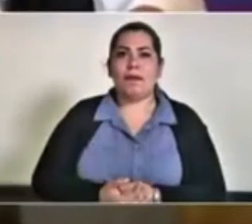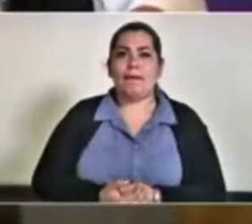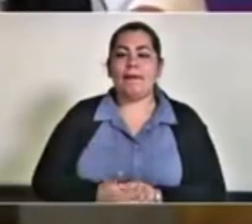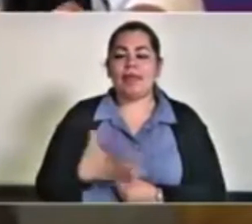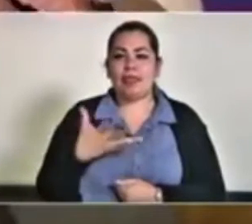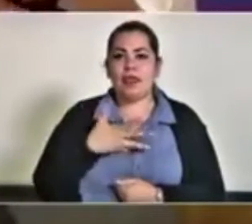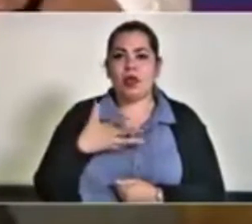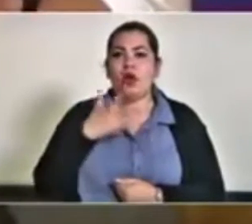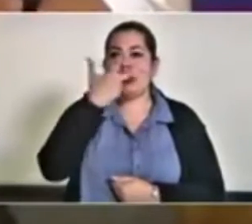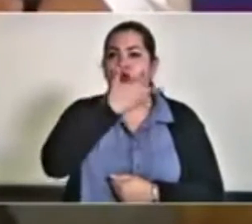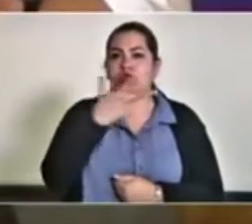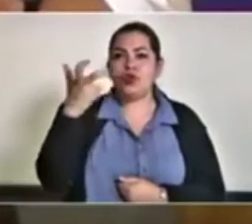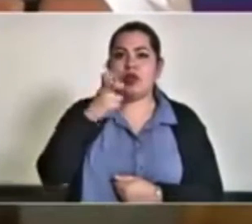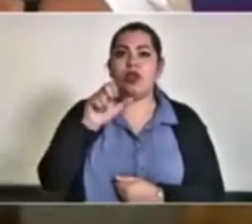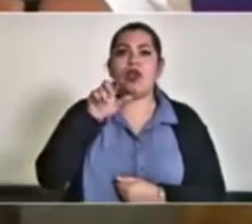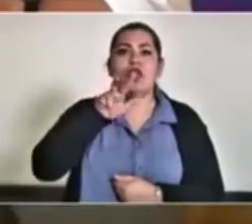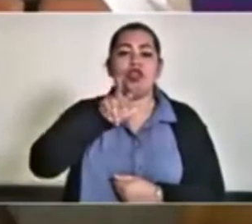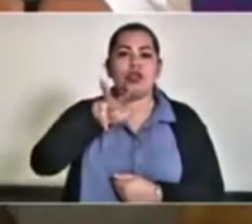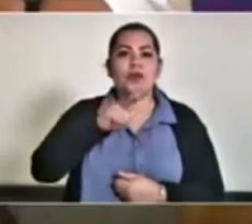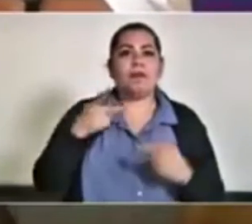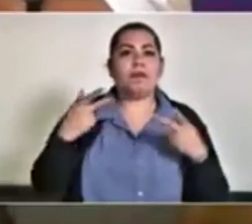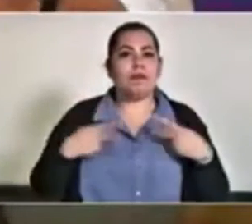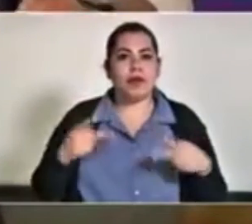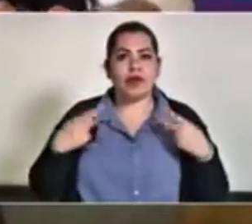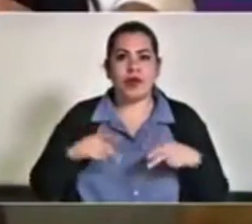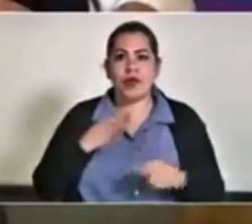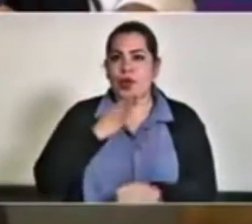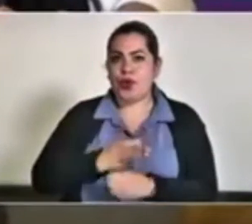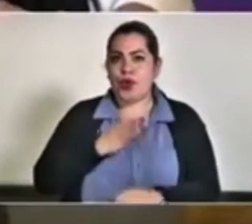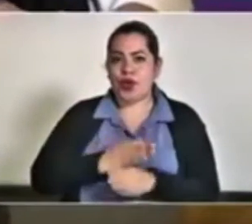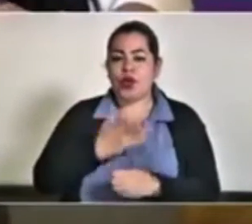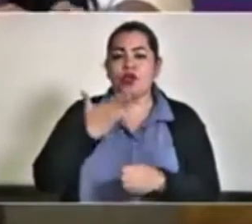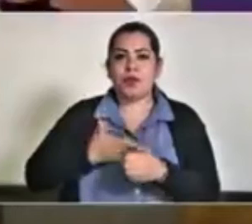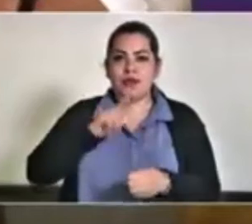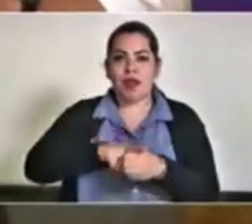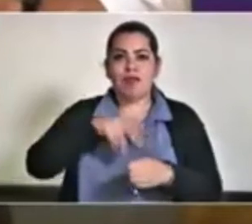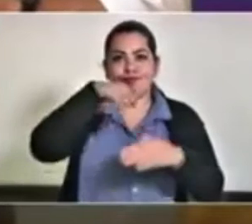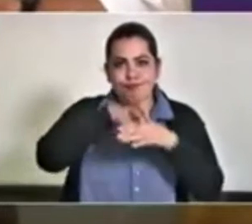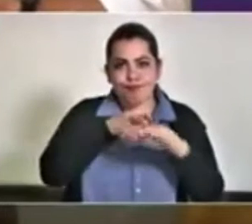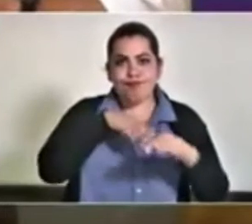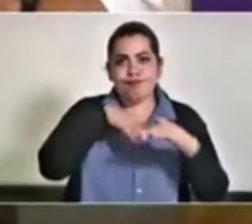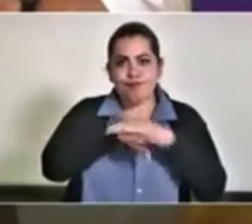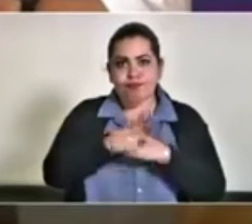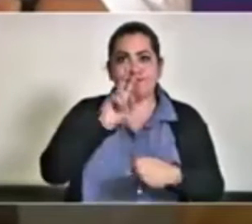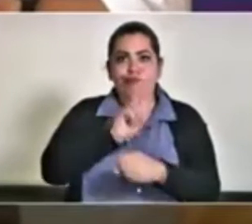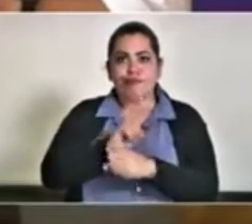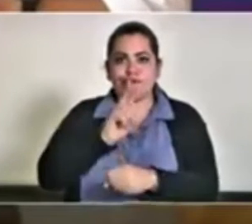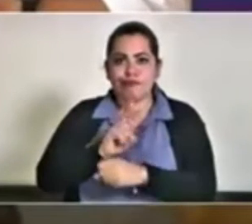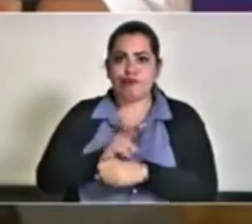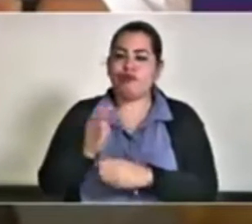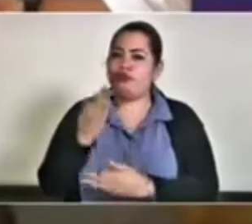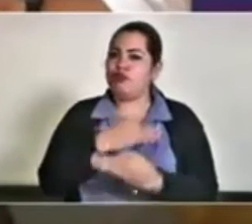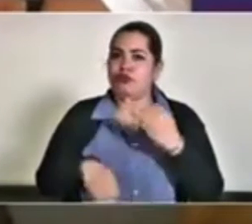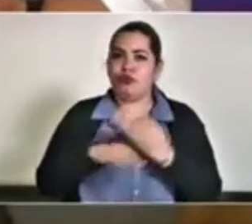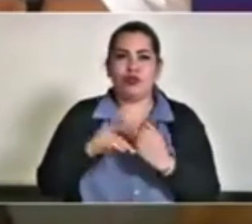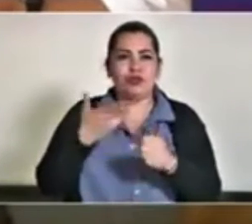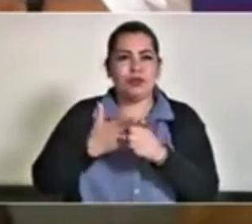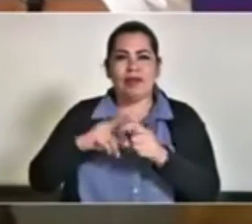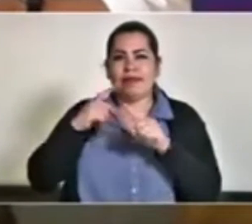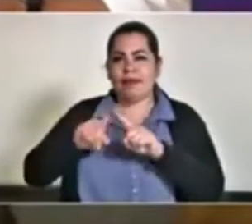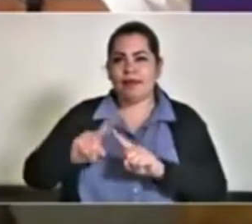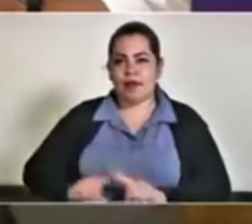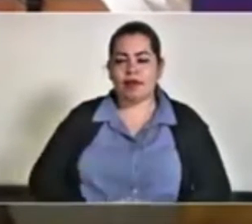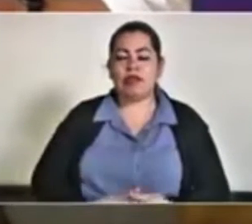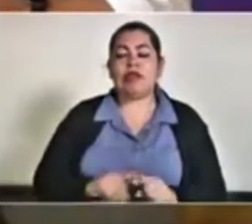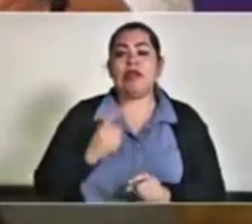tenemos 818 pacientes internados en todo el sector y